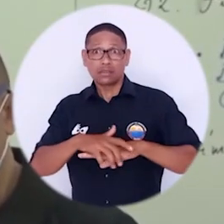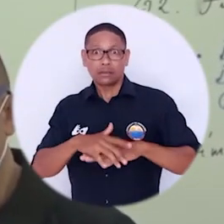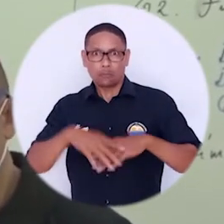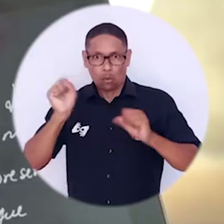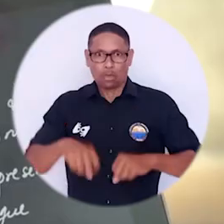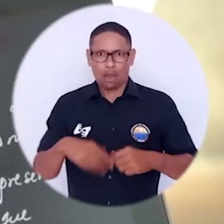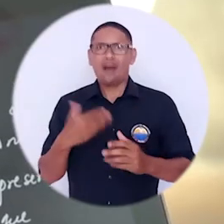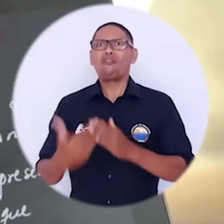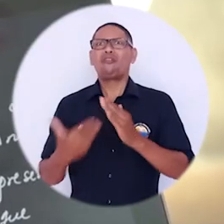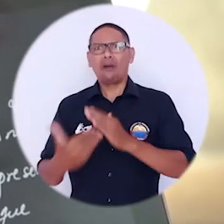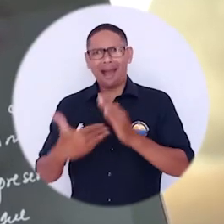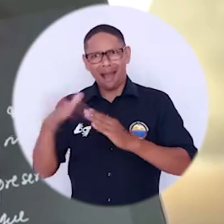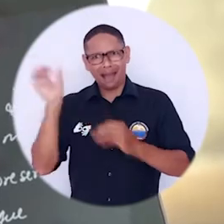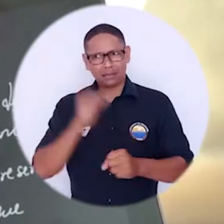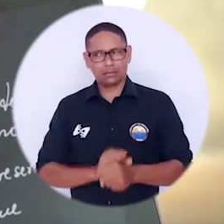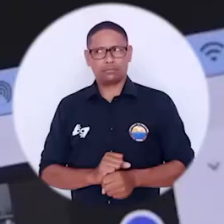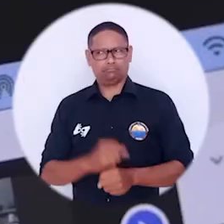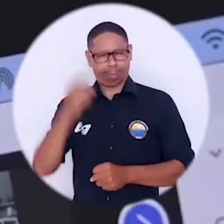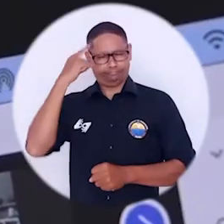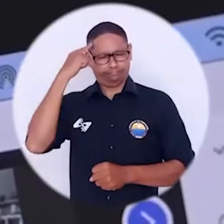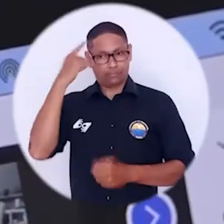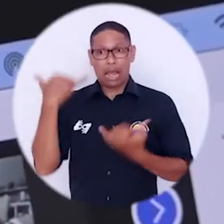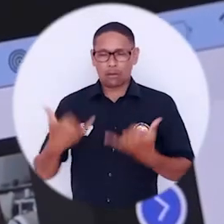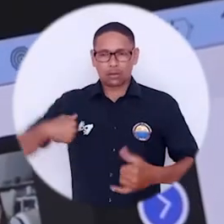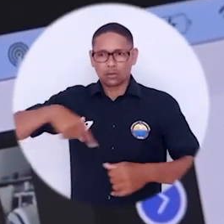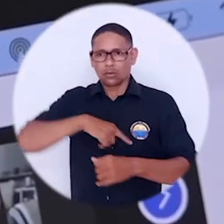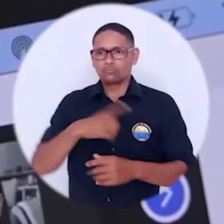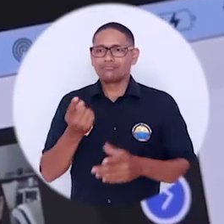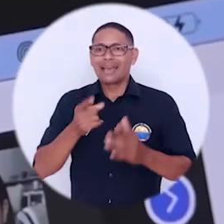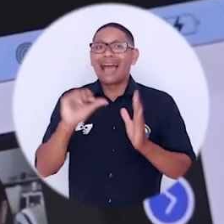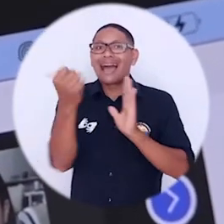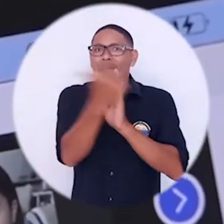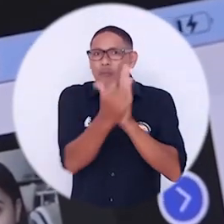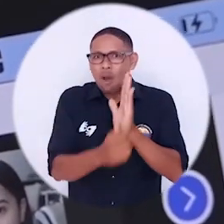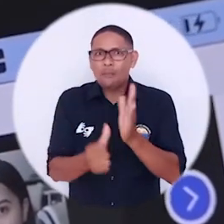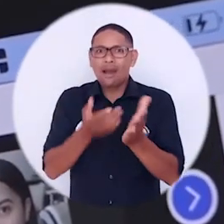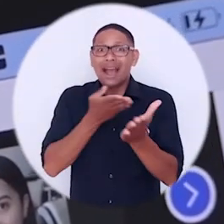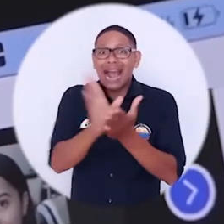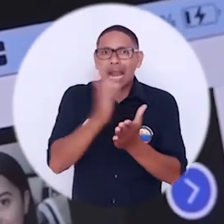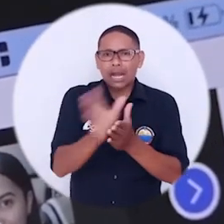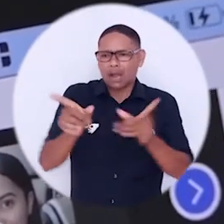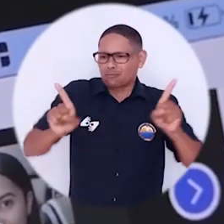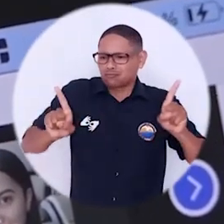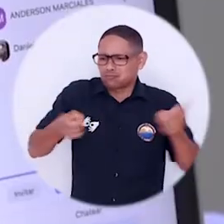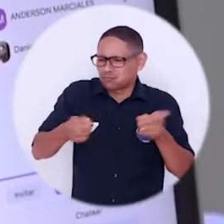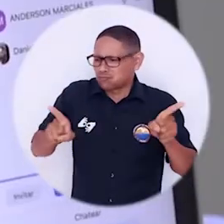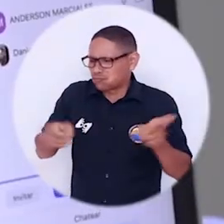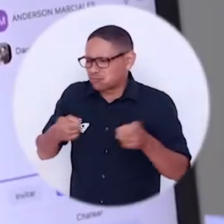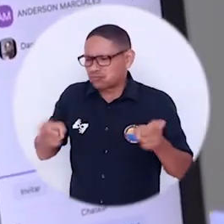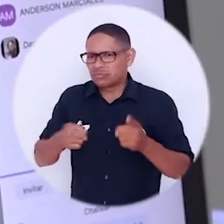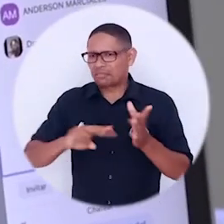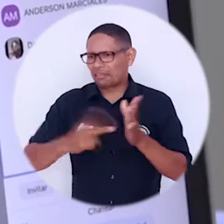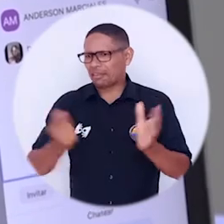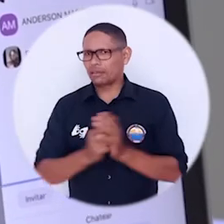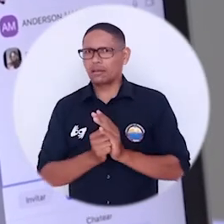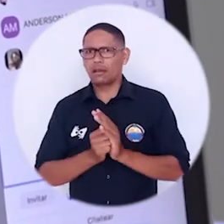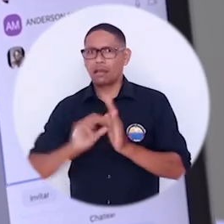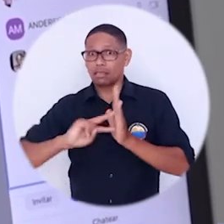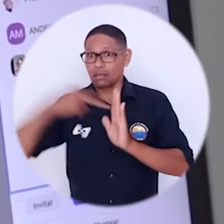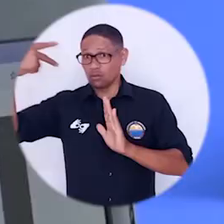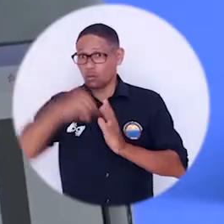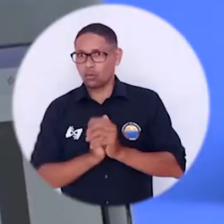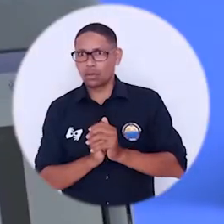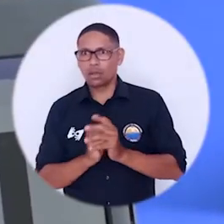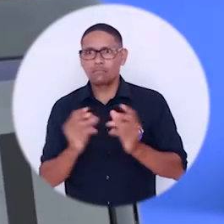un retorno mucho mayor. Entonces, ¿qué estamos haciendo? Trabajando en carreras mucho más cortas, técnicas y tecnológicas, por ejemplo, en transformación